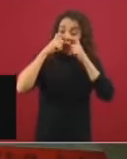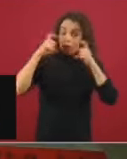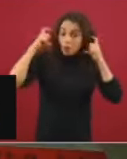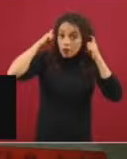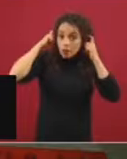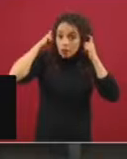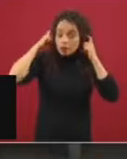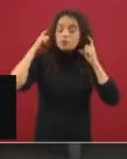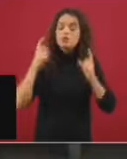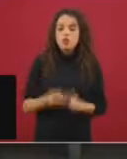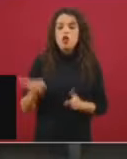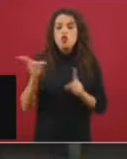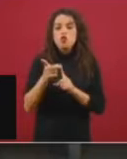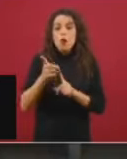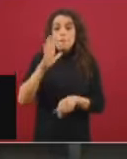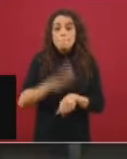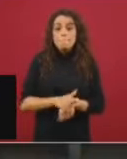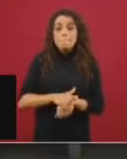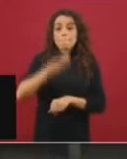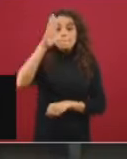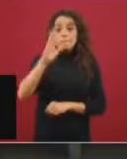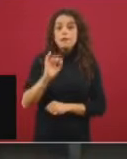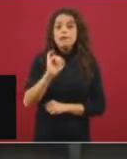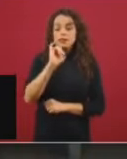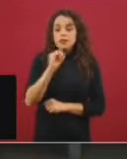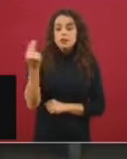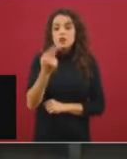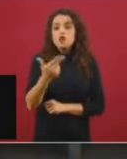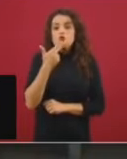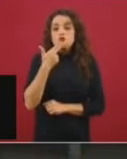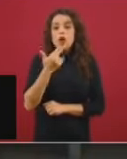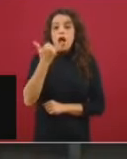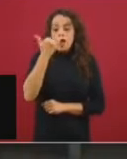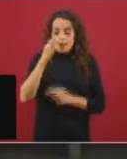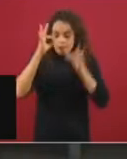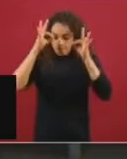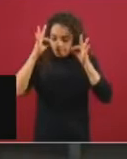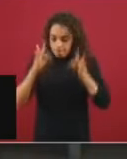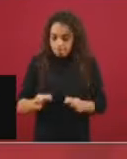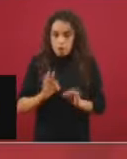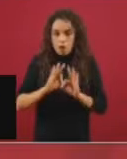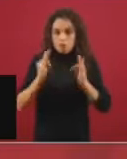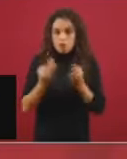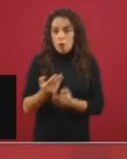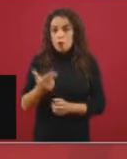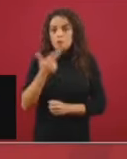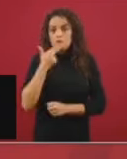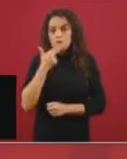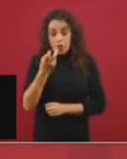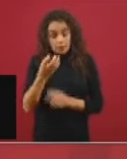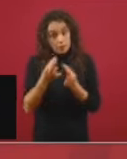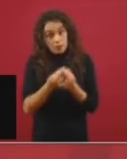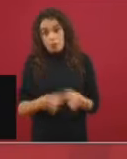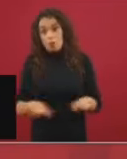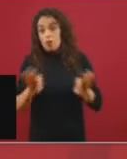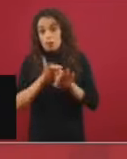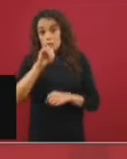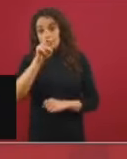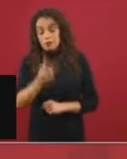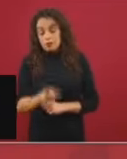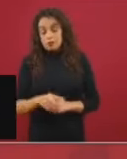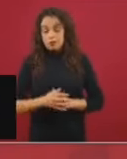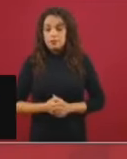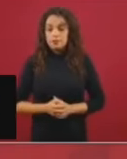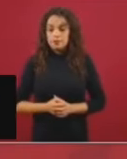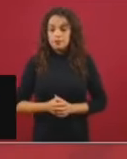sobre dónde es más útil y sobre el correcto uso, que es algo muy, muy importante. Uno de los elementos